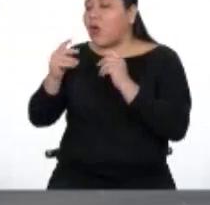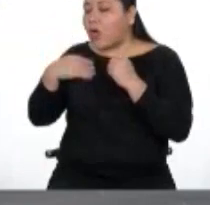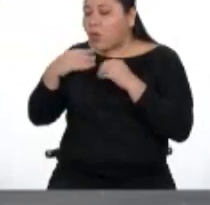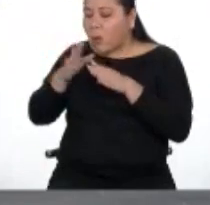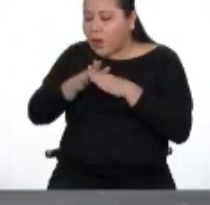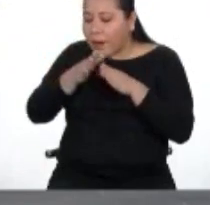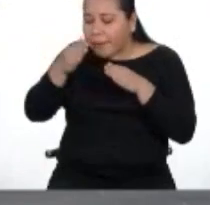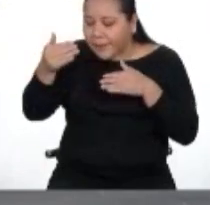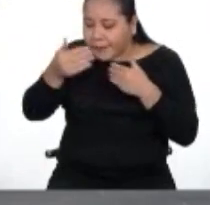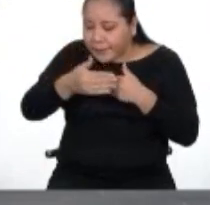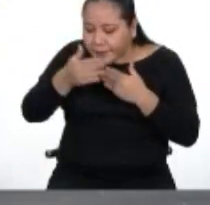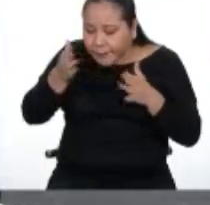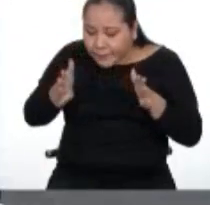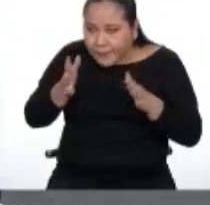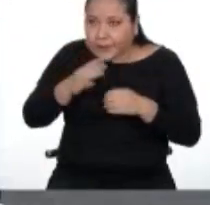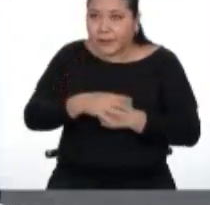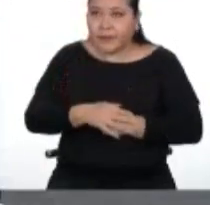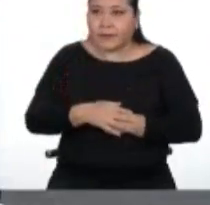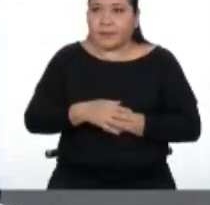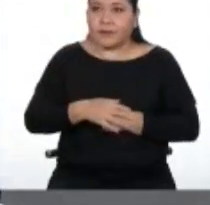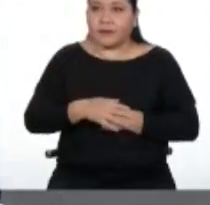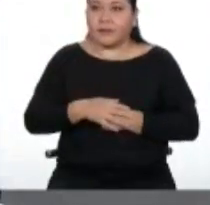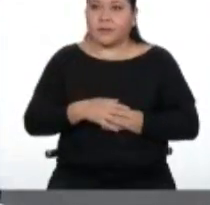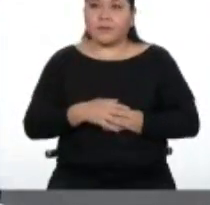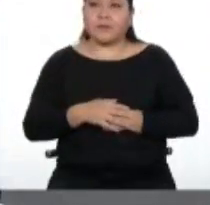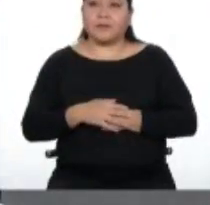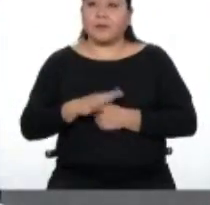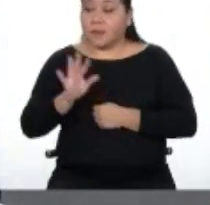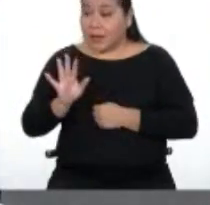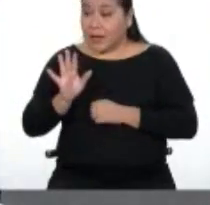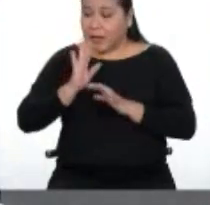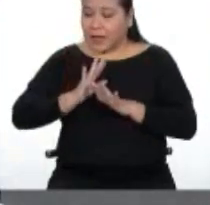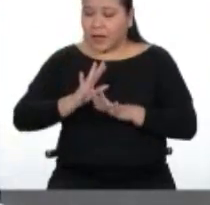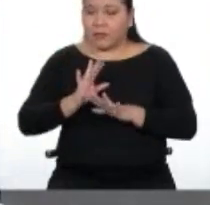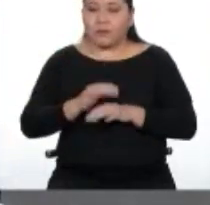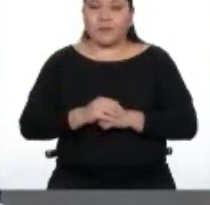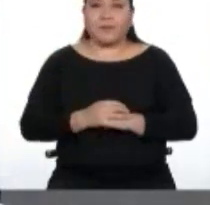la caja, abre la caja. Está bien, ponte acá. Mire la gente, dile sola.